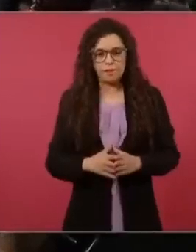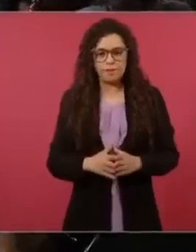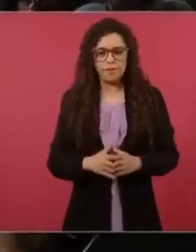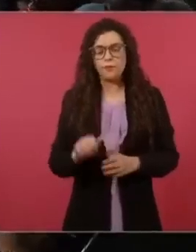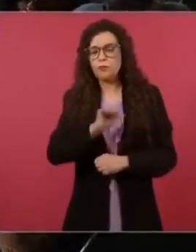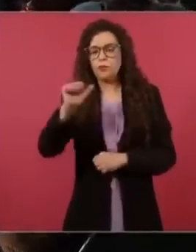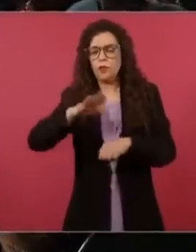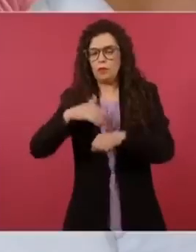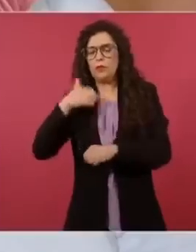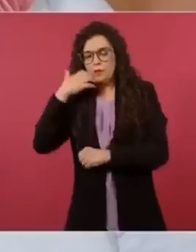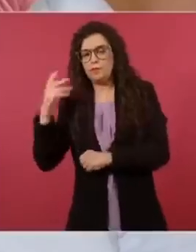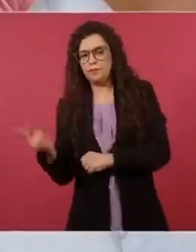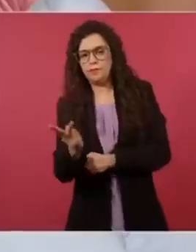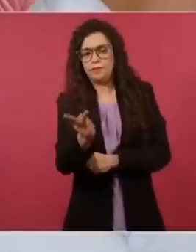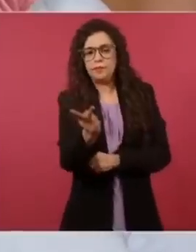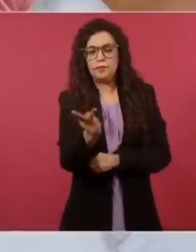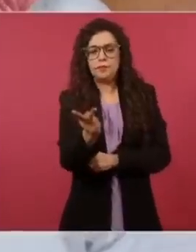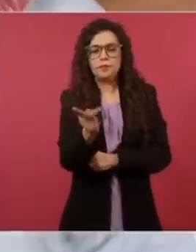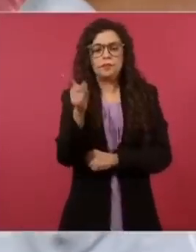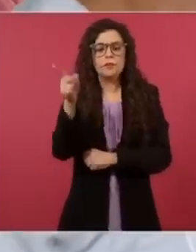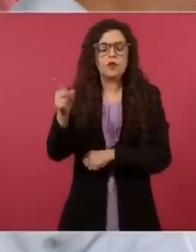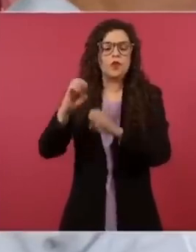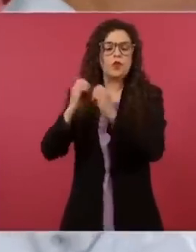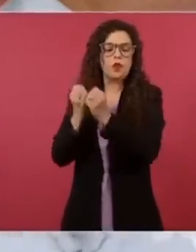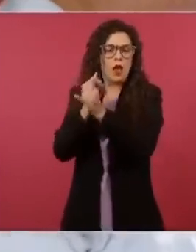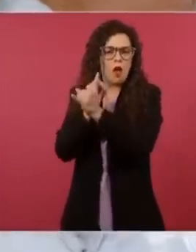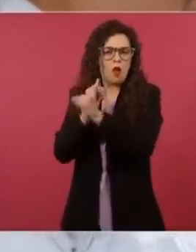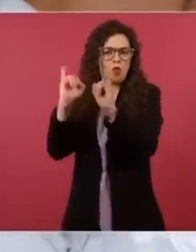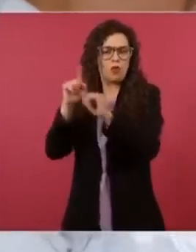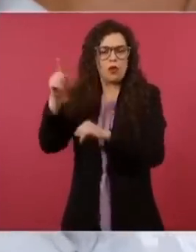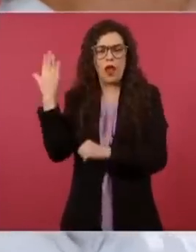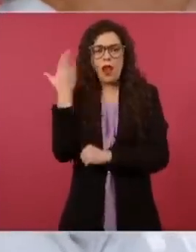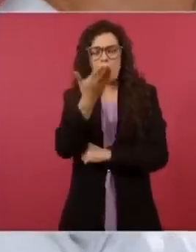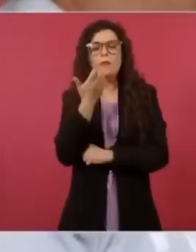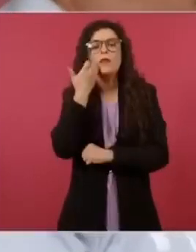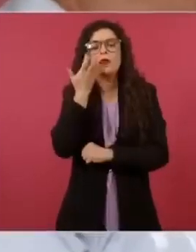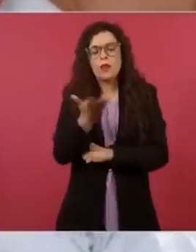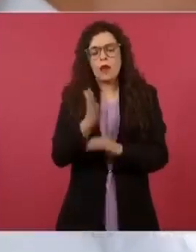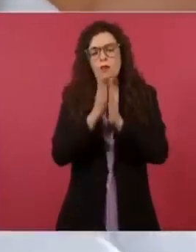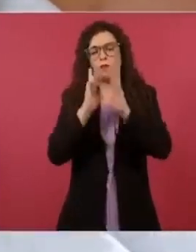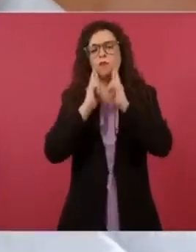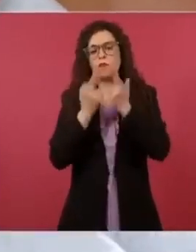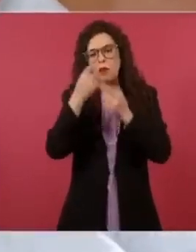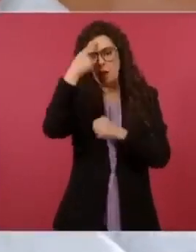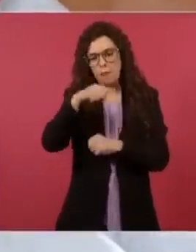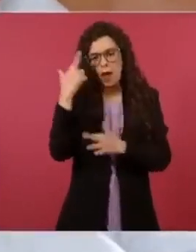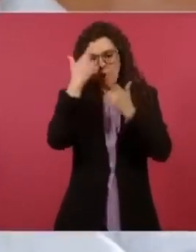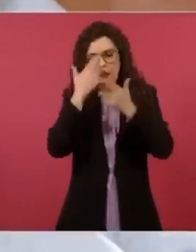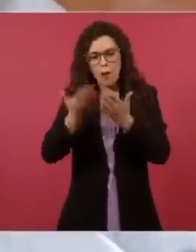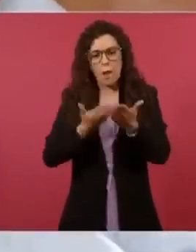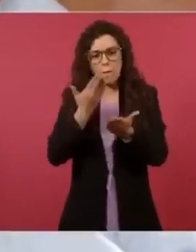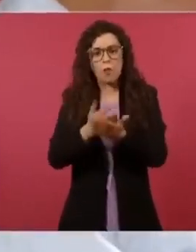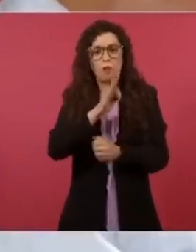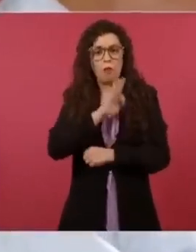preguntarle si recibiría a los organismos autónomos que le pidieron audiencia para revisar la iniciativa que propone desaparecerlos o, en